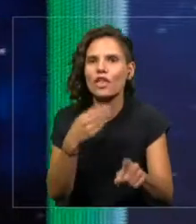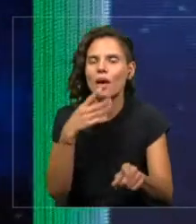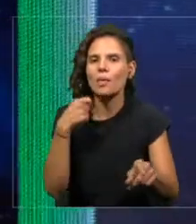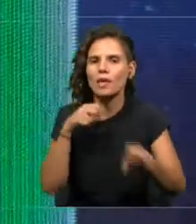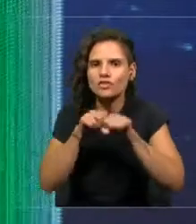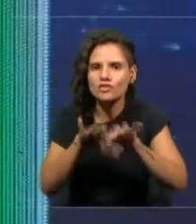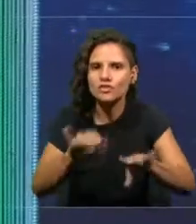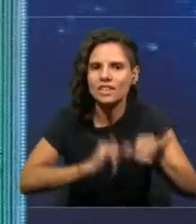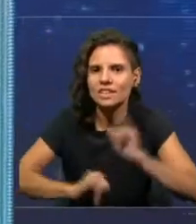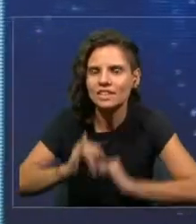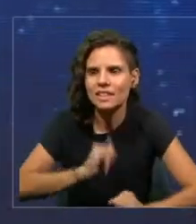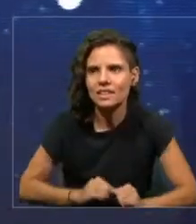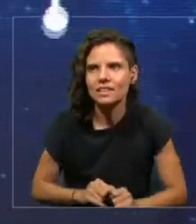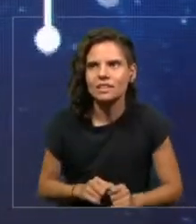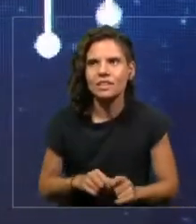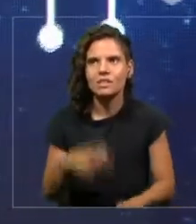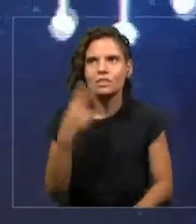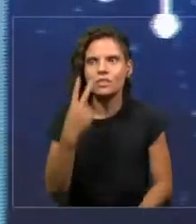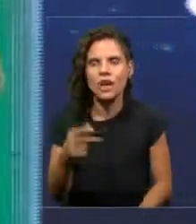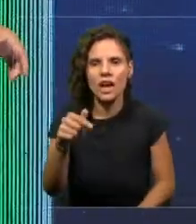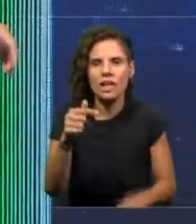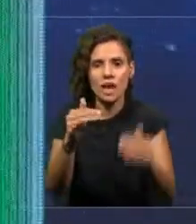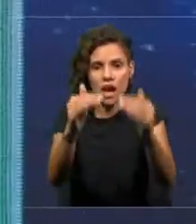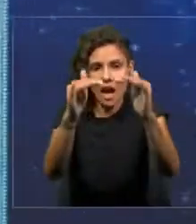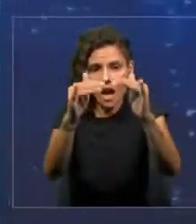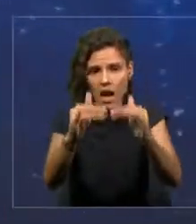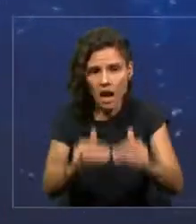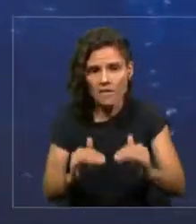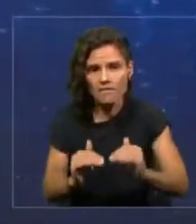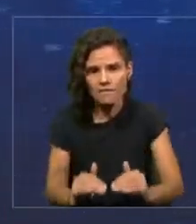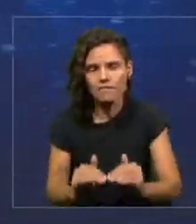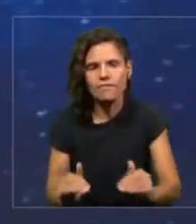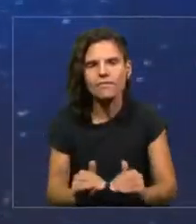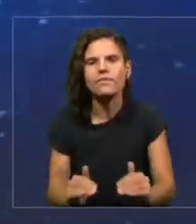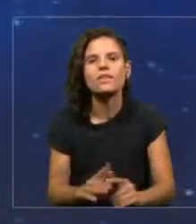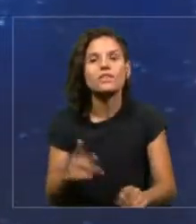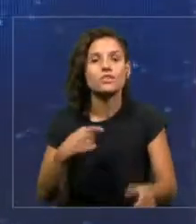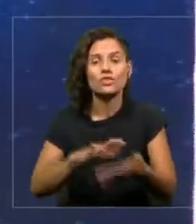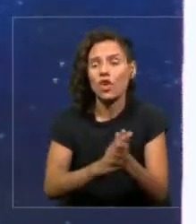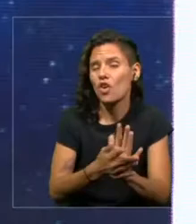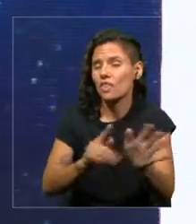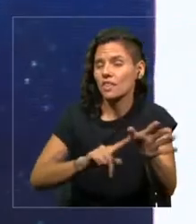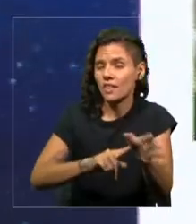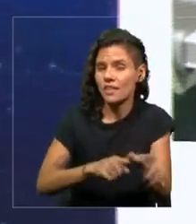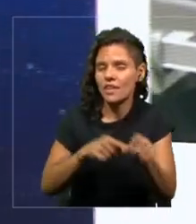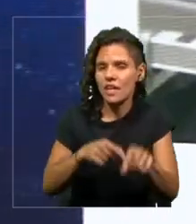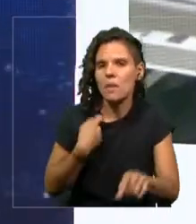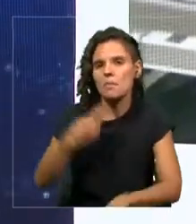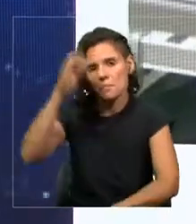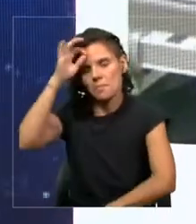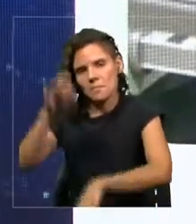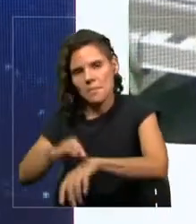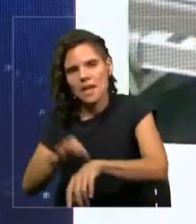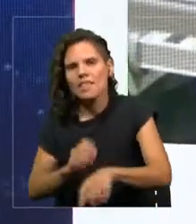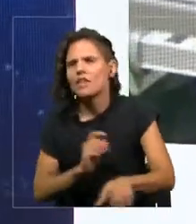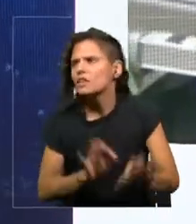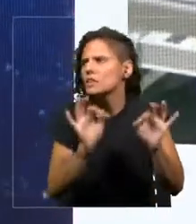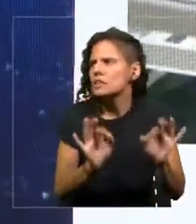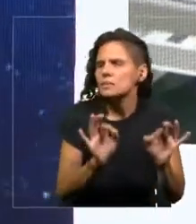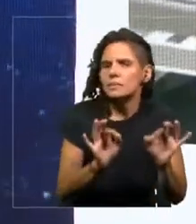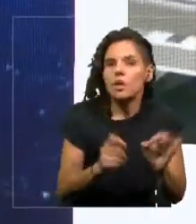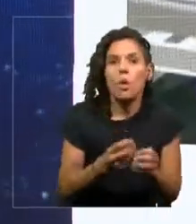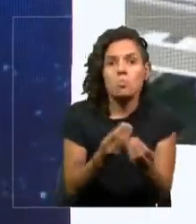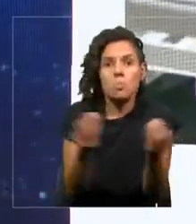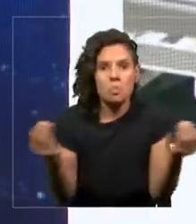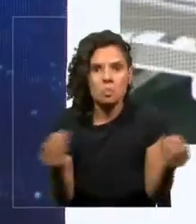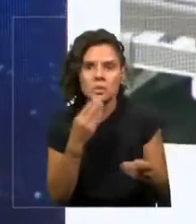te fijas en la parte de hasta abajo de esta presentación esta tecnología me va a permitir que un médico un especialista o varios puedan estar cubriendo el déficit